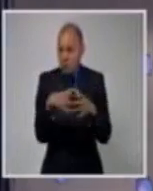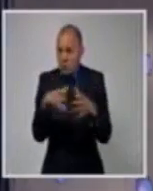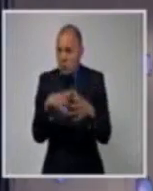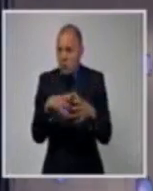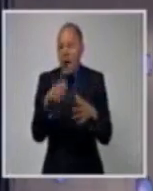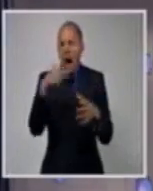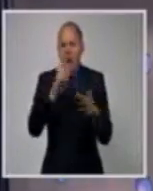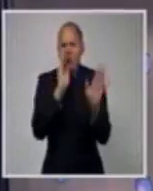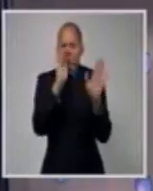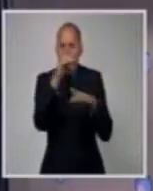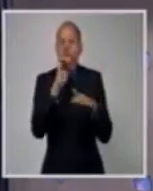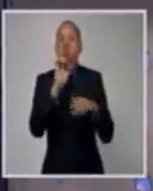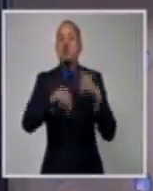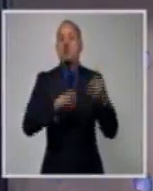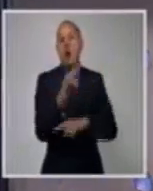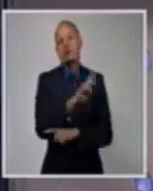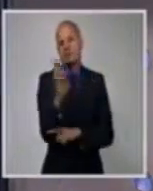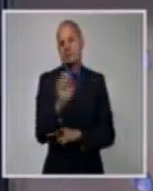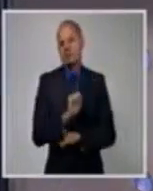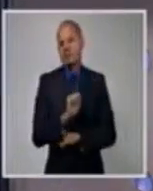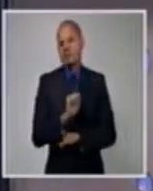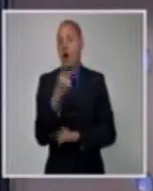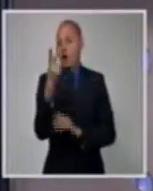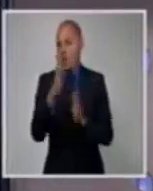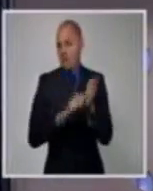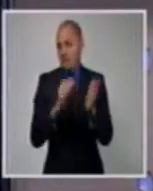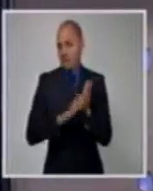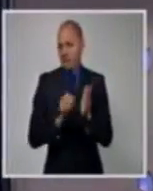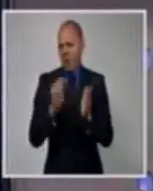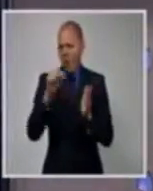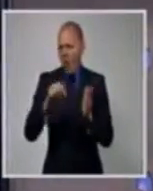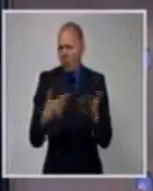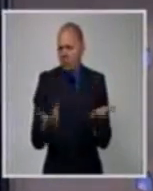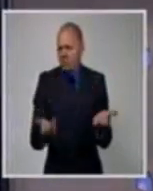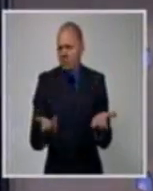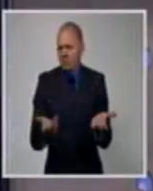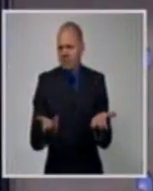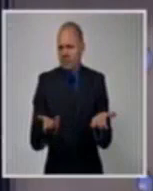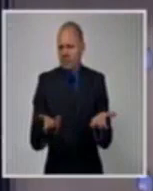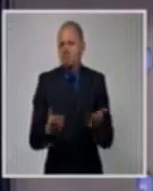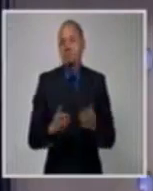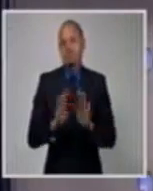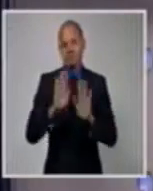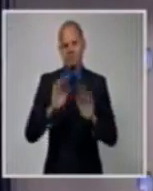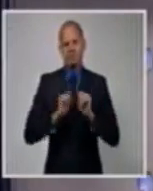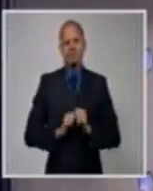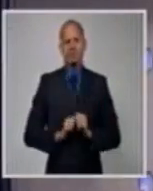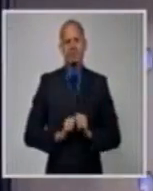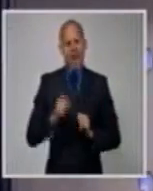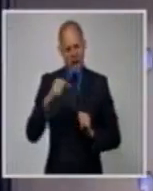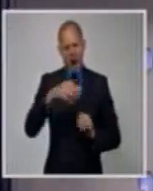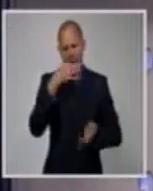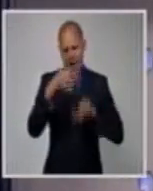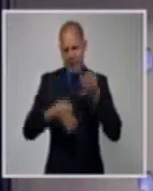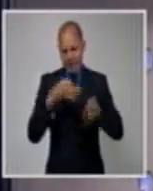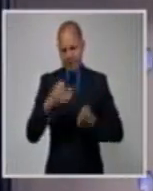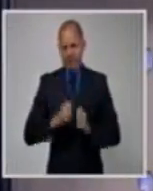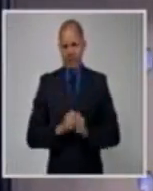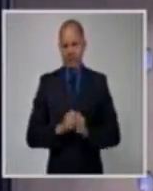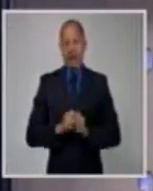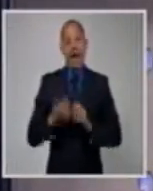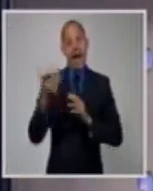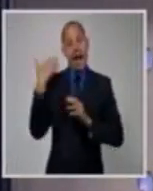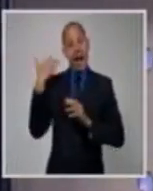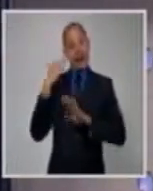Esa es la historia, dos meses. Entonces, ¿pero qué fue lo que pasó hoy, cuando se cumplen dos meses de aquel día? Como parte de los acuerdos, estaba previsto que al